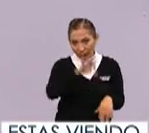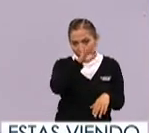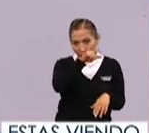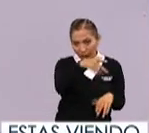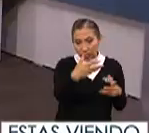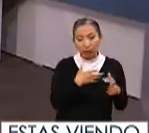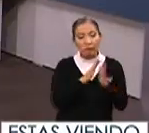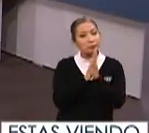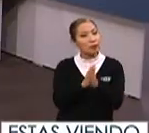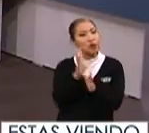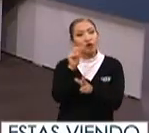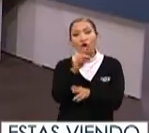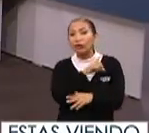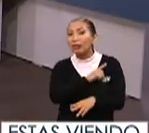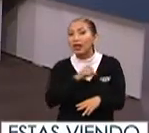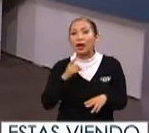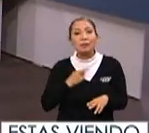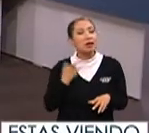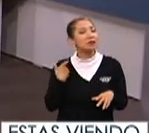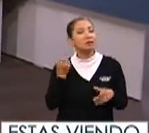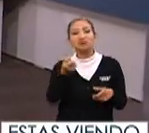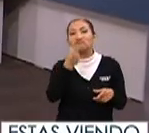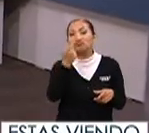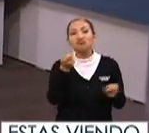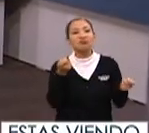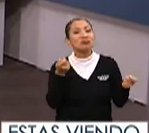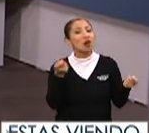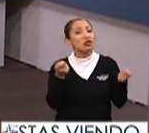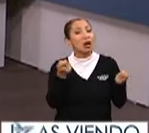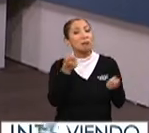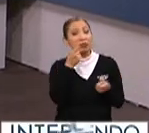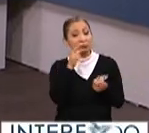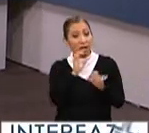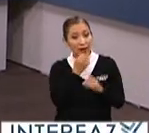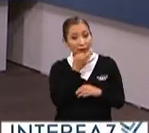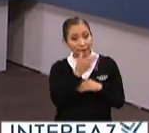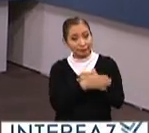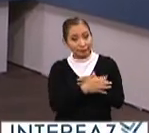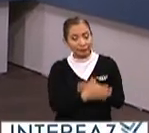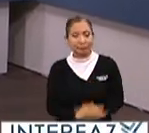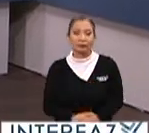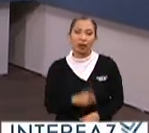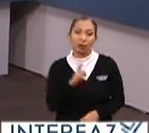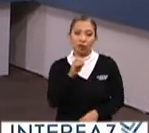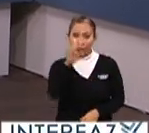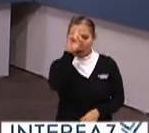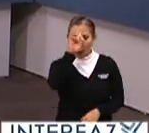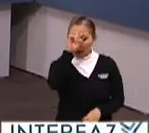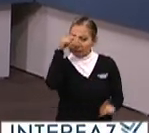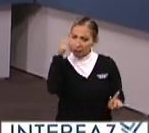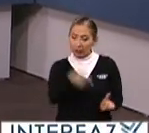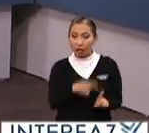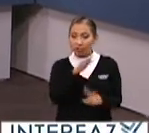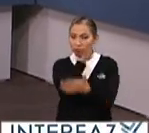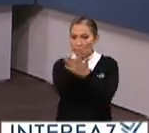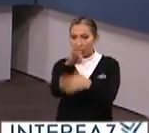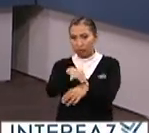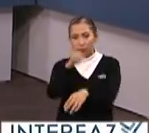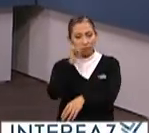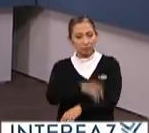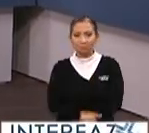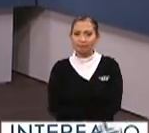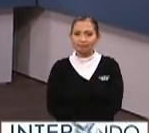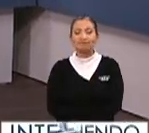federal de el adecuado control y uso de los antibióticos pues doctor entonces la recomendación principal es acudir al médico